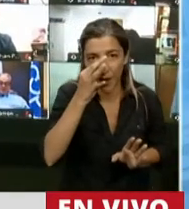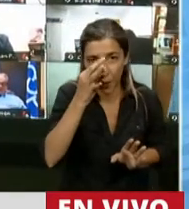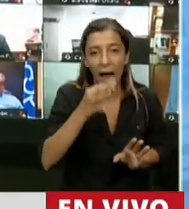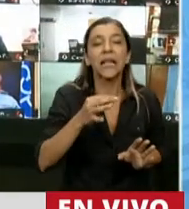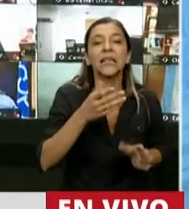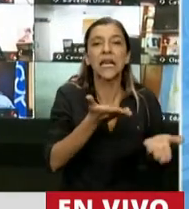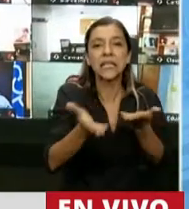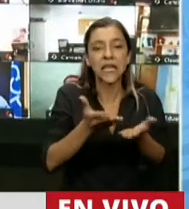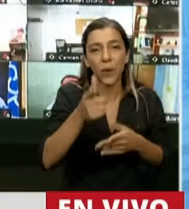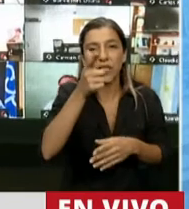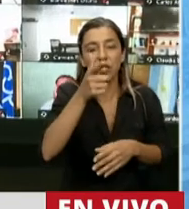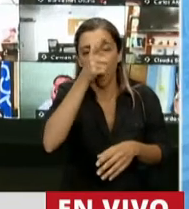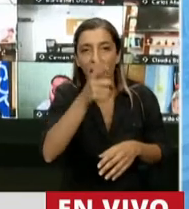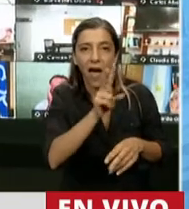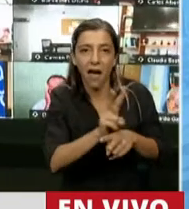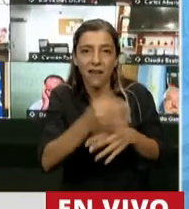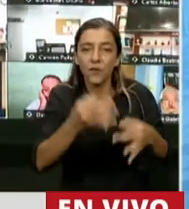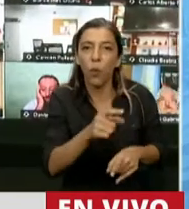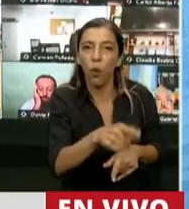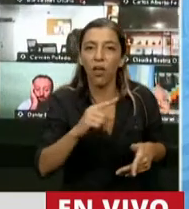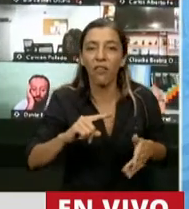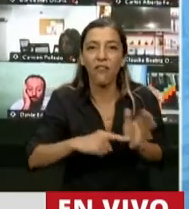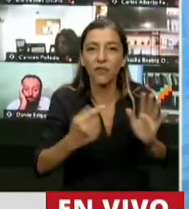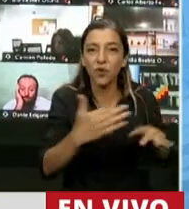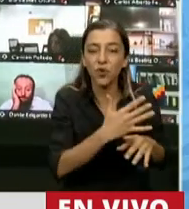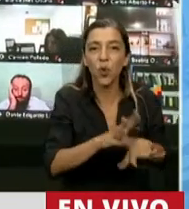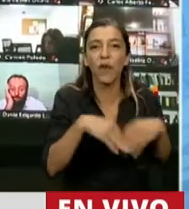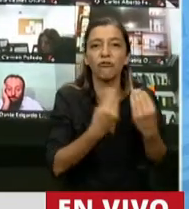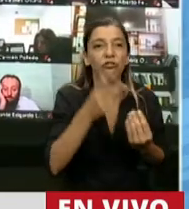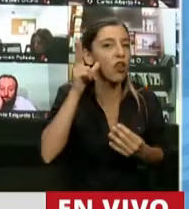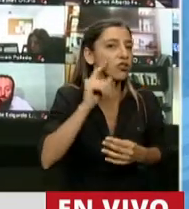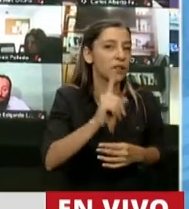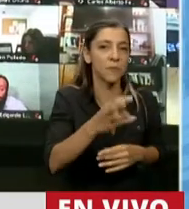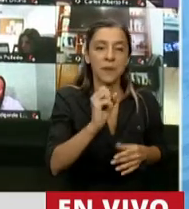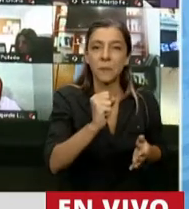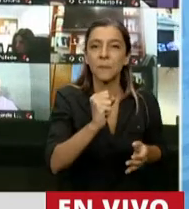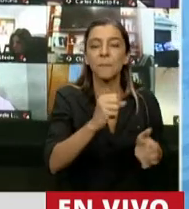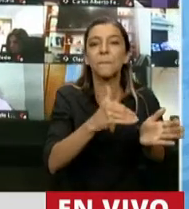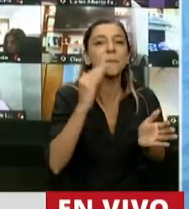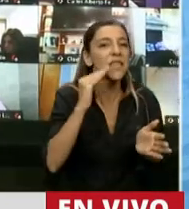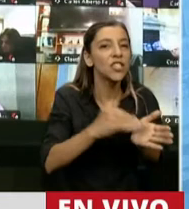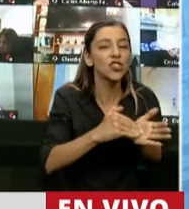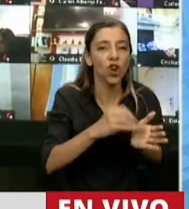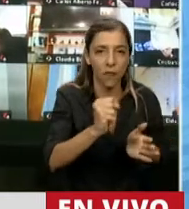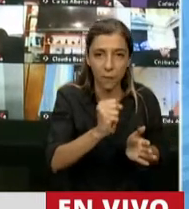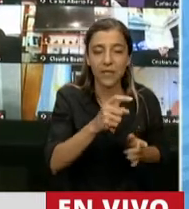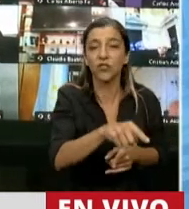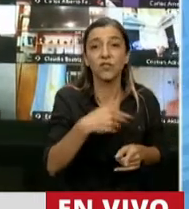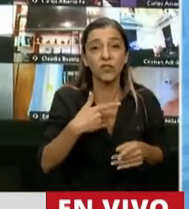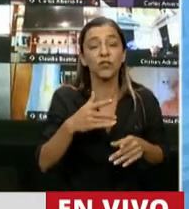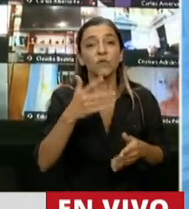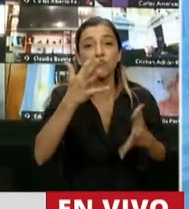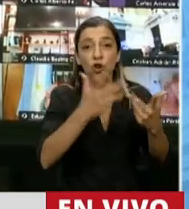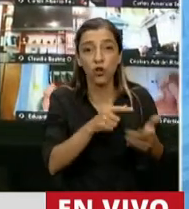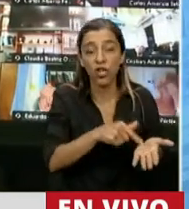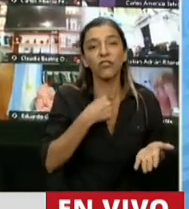seguridad en la Ciudad de Buenos Aires significan casi 80.000 millones de pesos y este proyecto de ley pretende volver